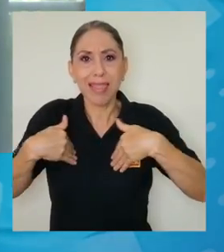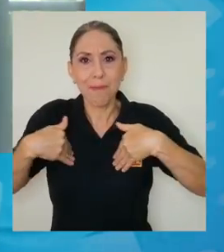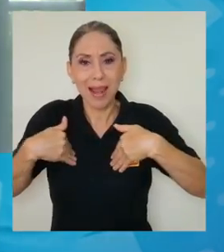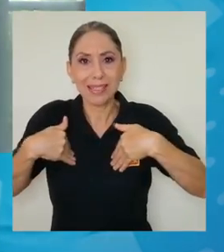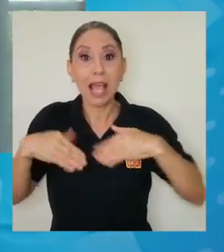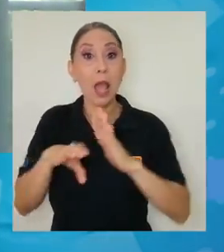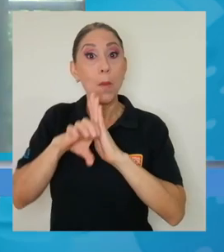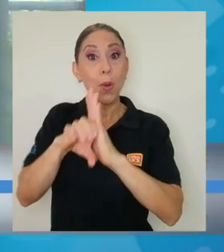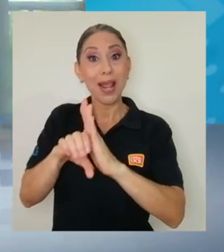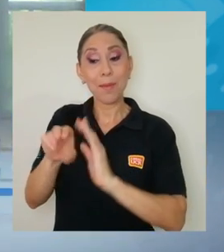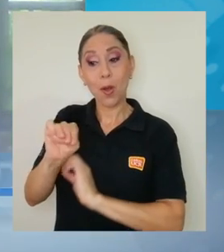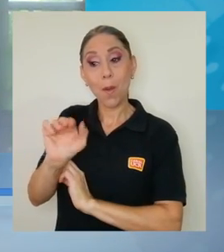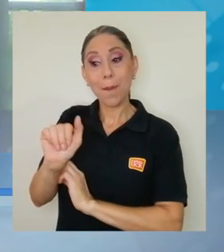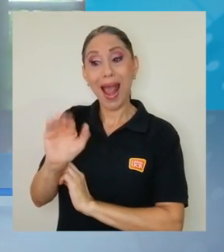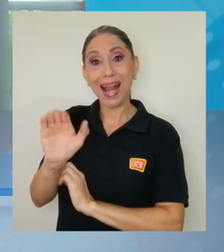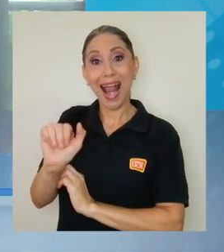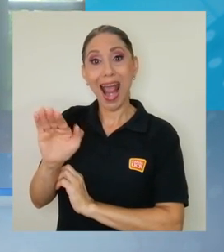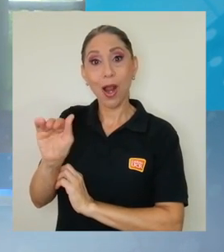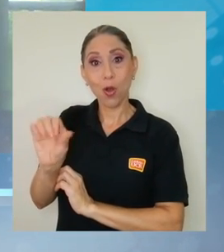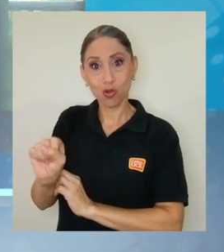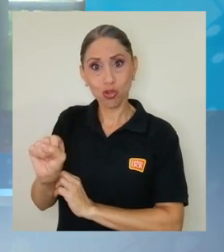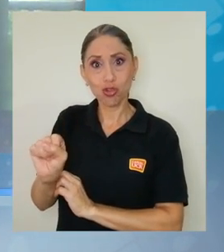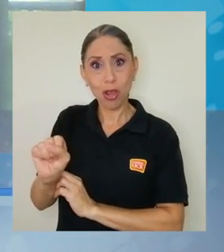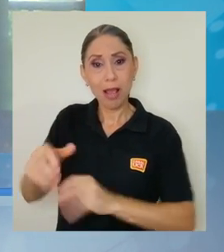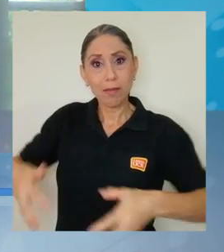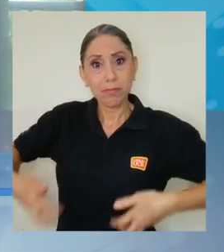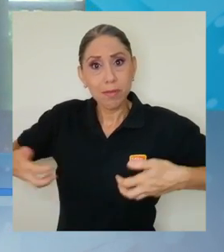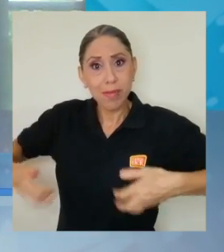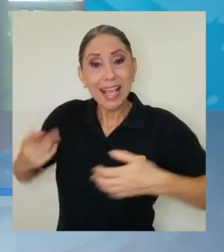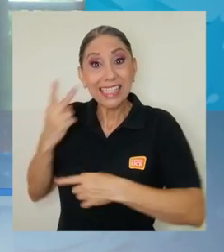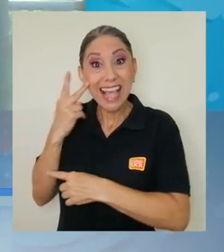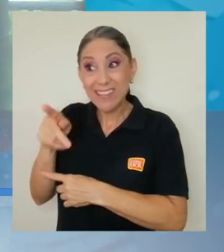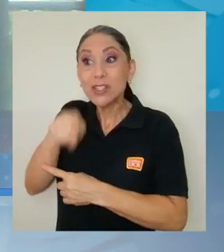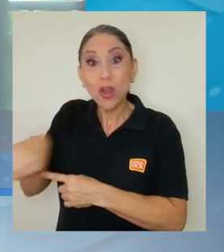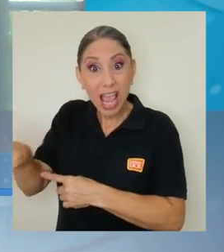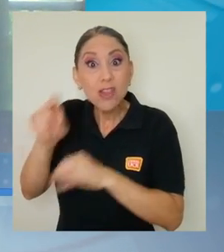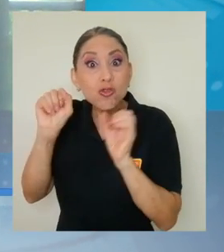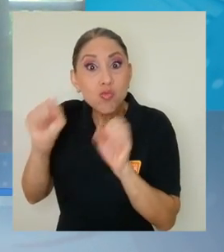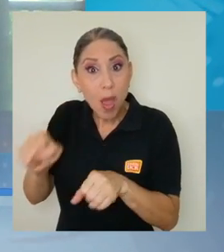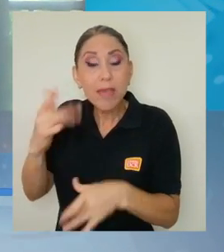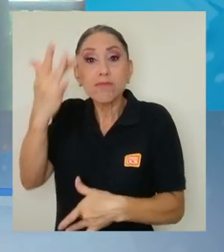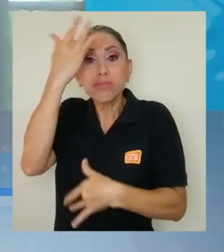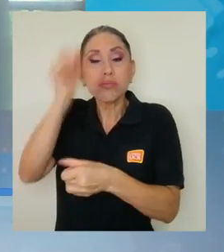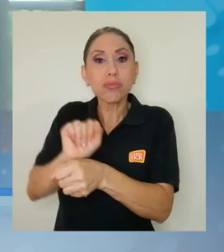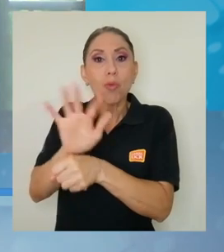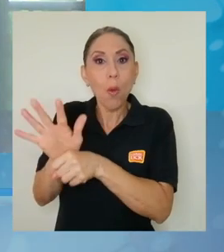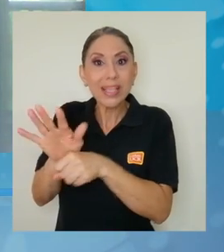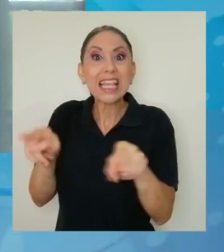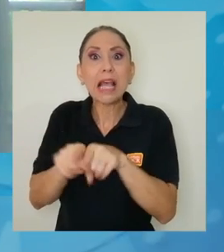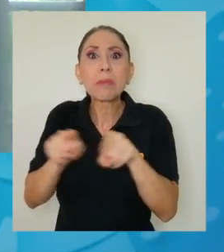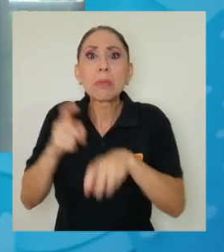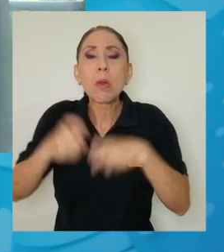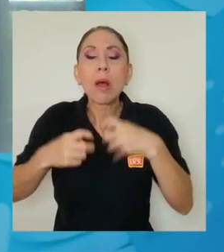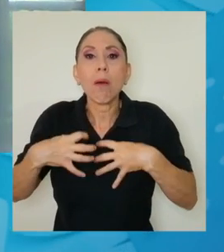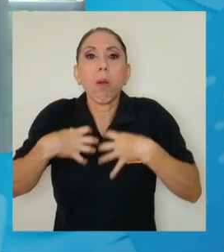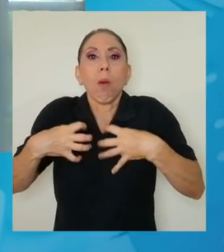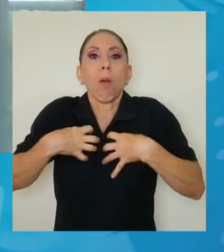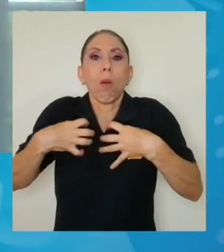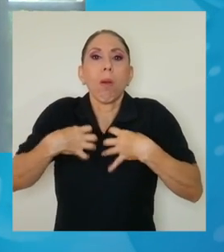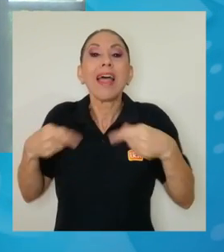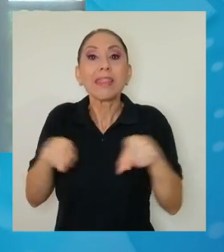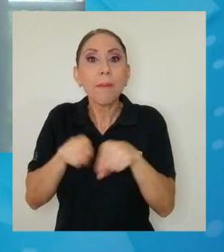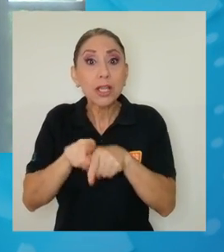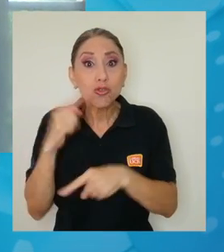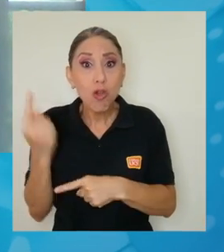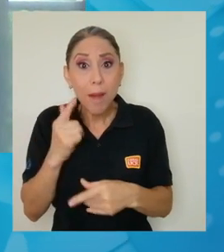ejemplo, macacos se ha visto que sufren el COVID, de hecho hasta con neumonía. Y no solamente que sufren la enfermedad, sino que generan